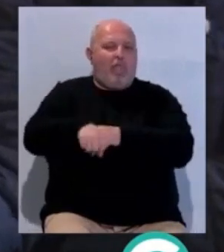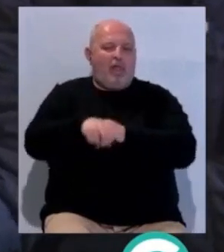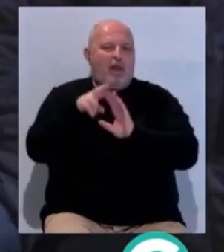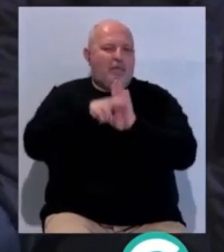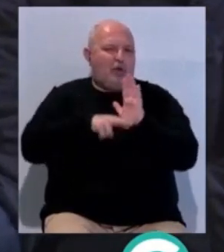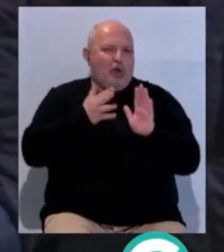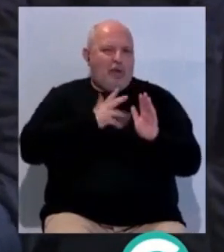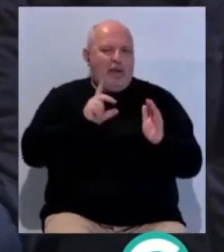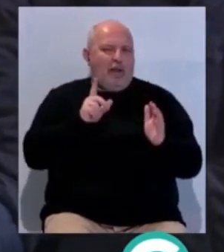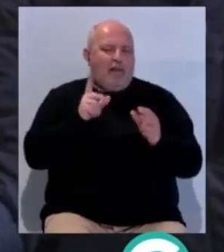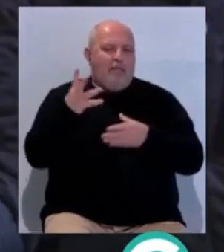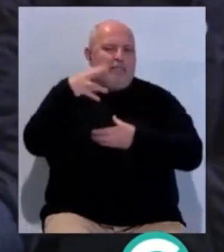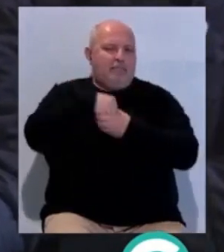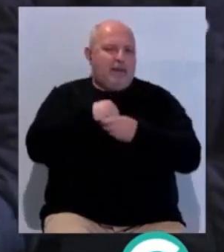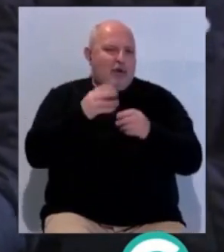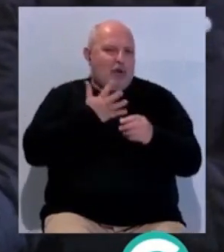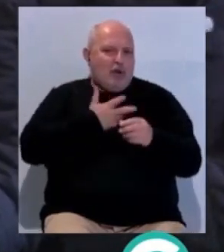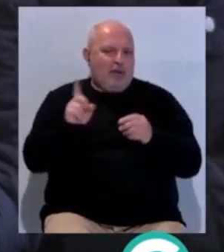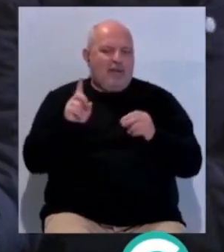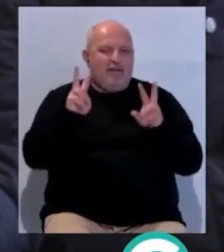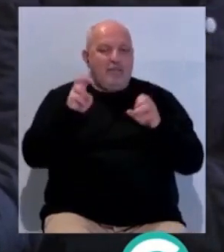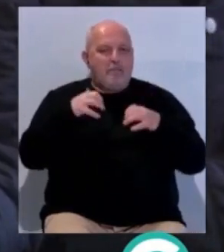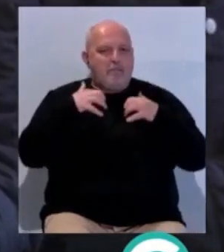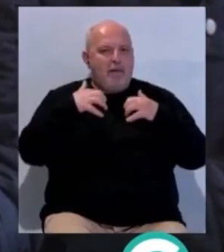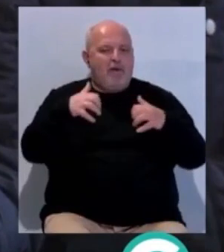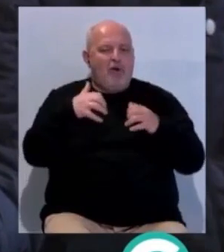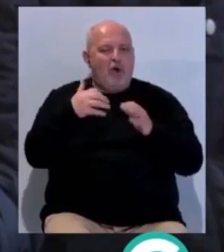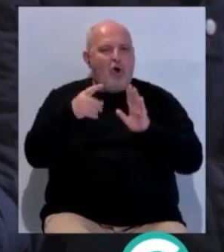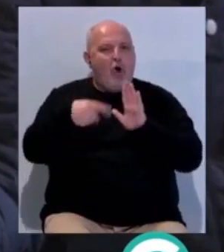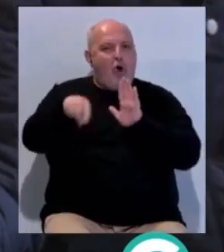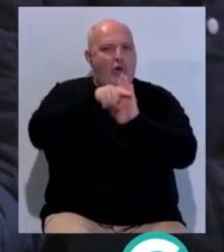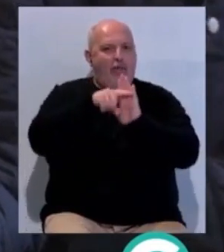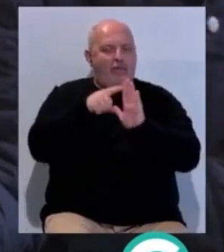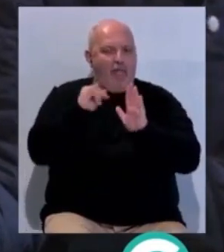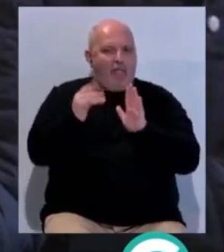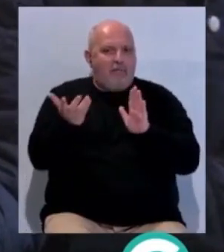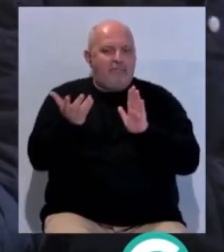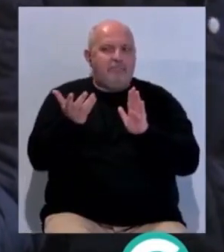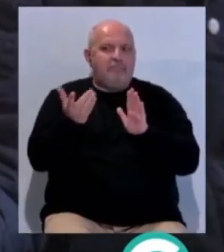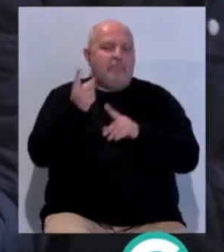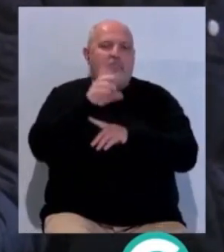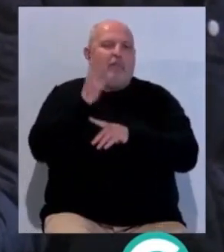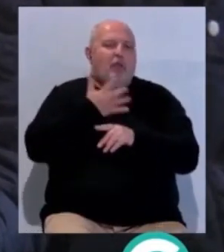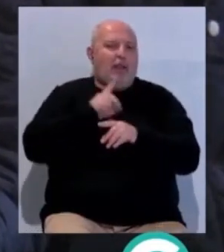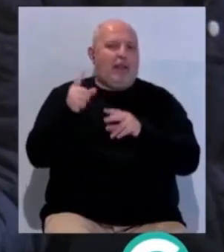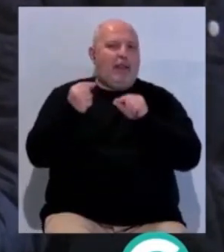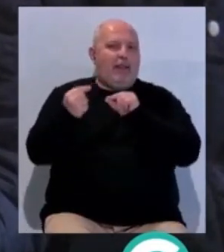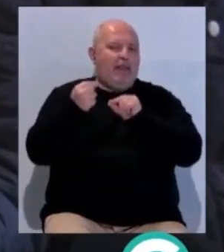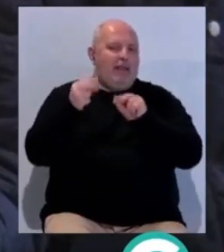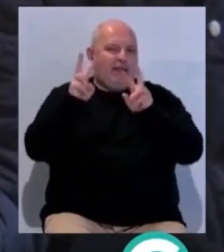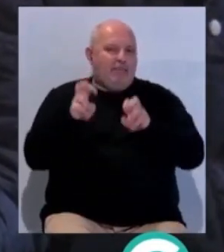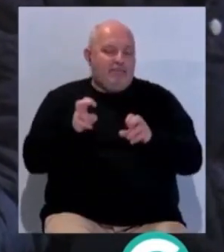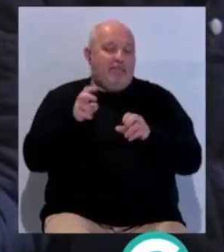reglamento del Parlamento y no está introduciendo este debate en un pleno, en el orden del día de un pleno. Esto es saltarse cualquier práctica